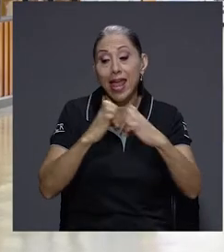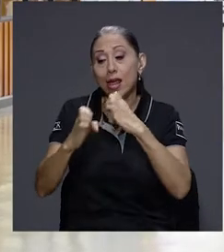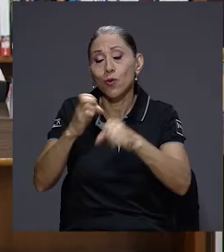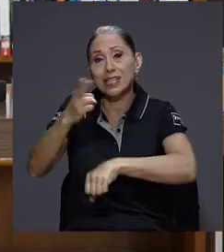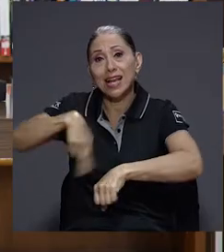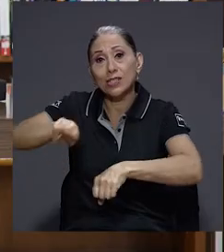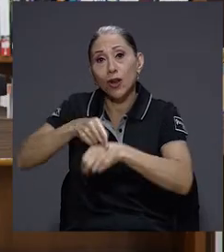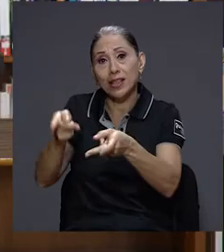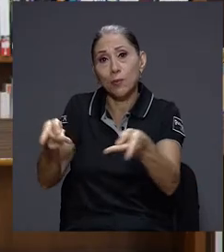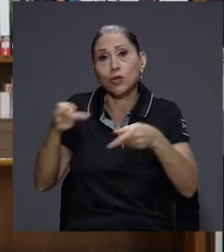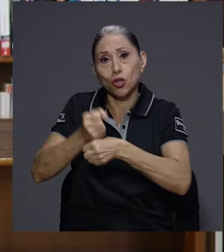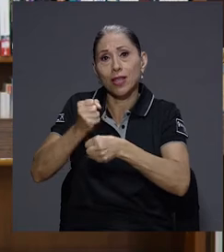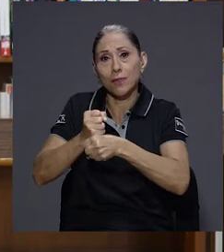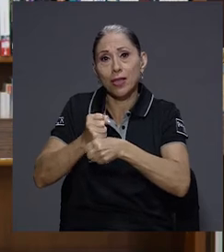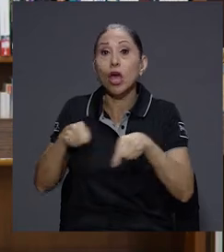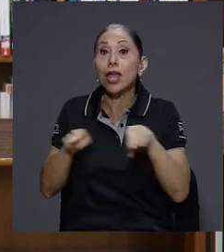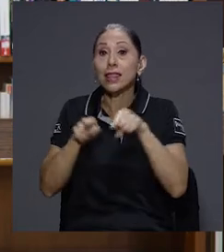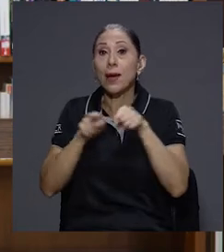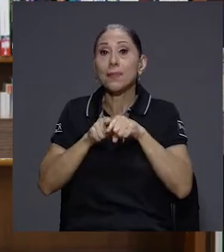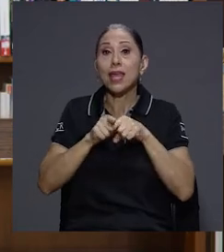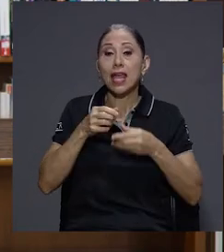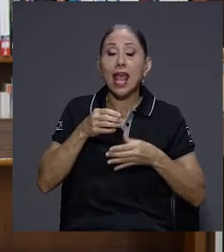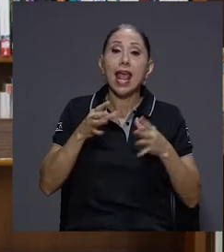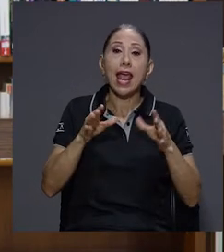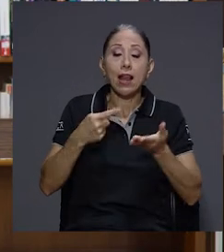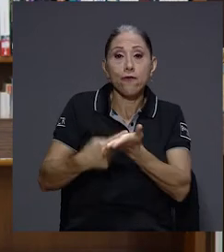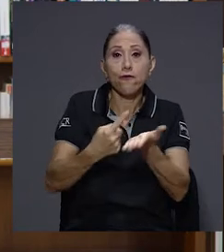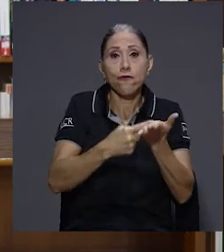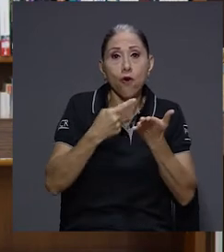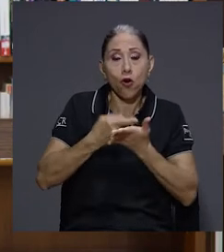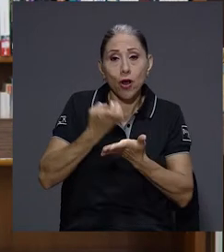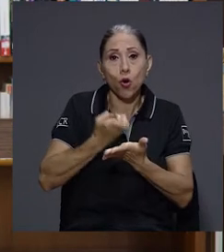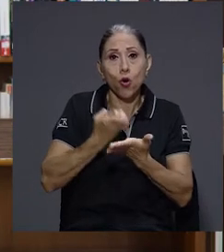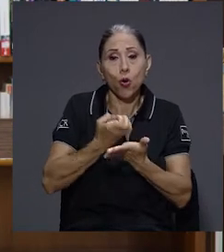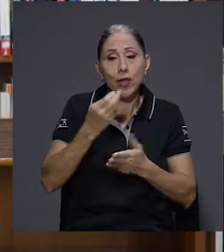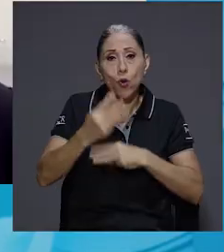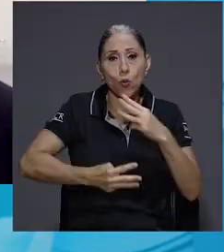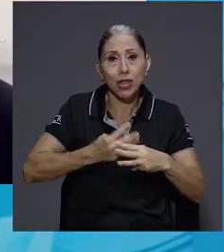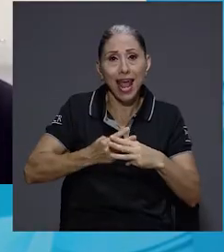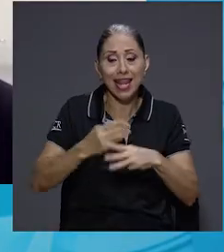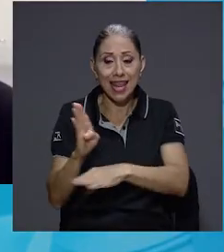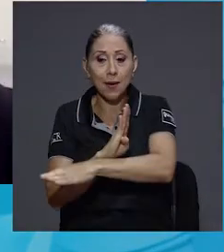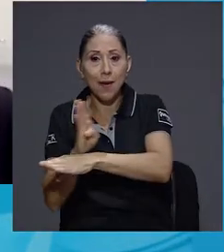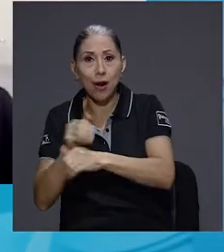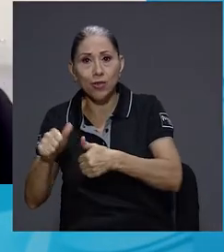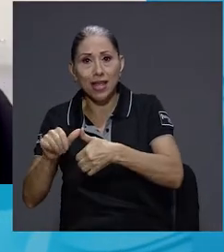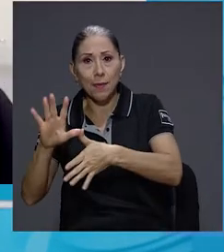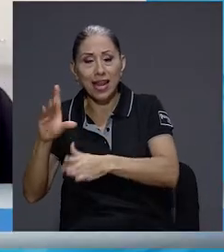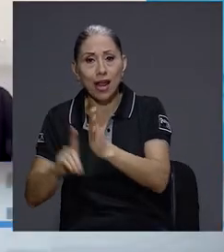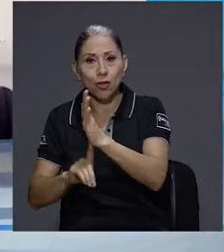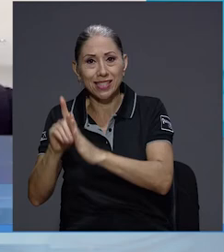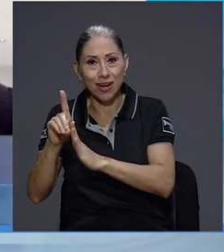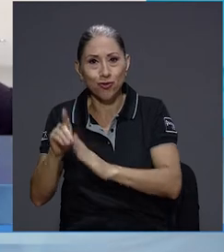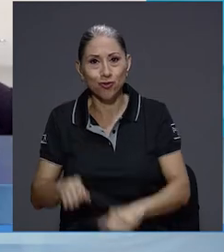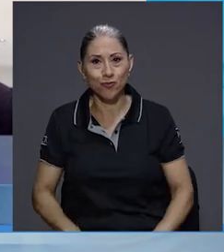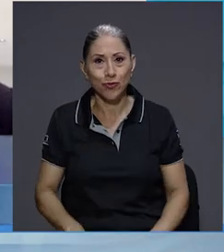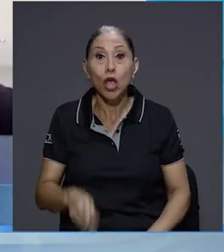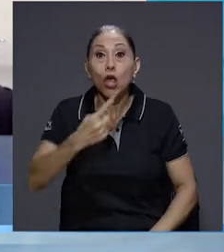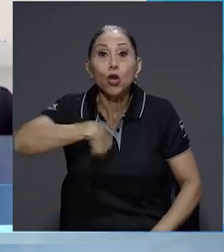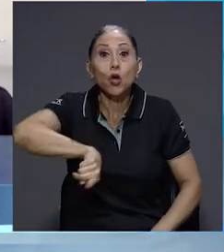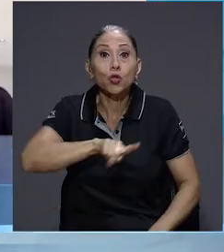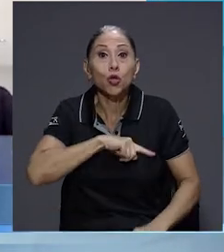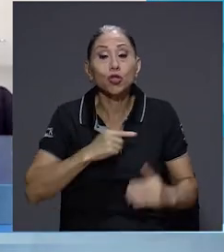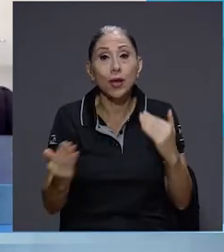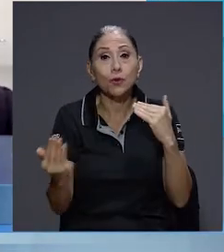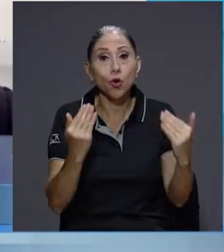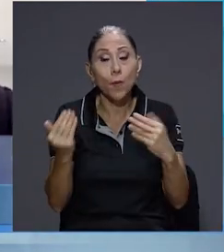trabajo e informes del Foro Económico Mundial y del Banco Interamericano de Desarrollo. En el trabajo lo que estamos haciendo es comparando dos